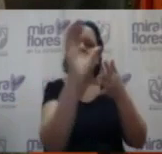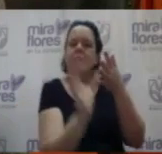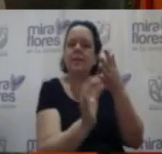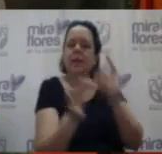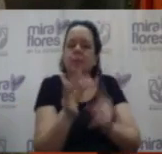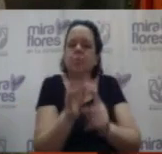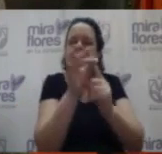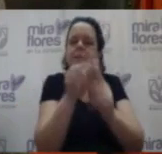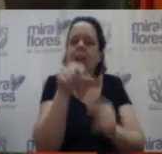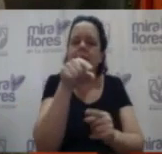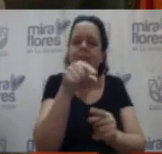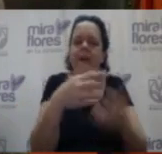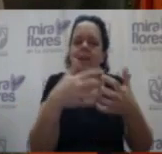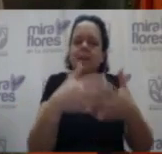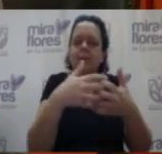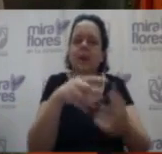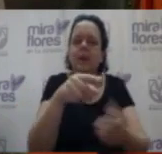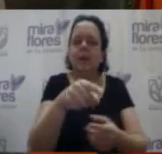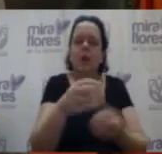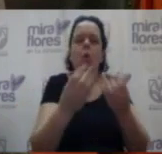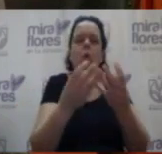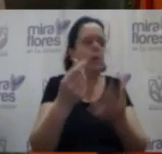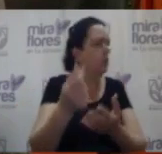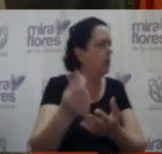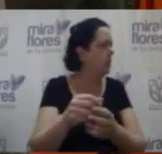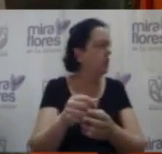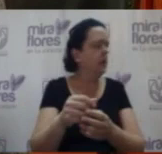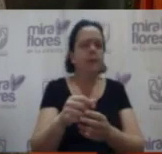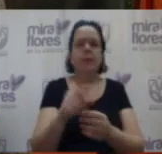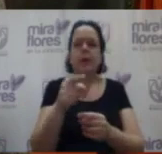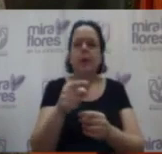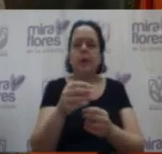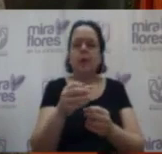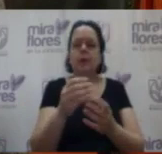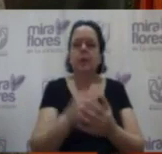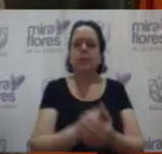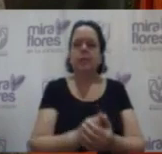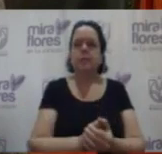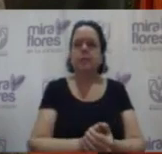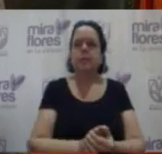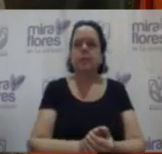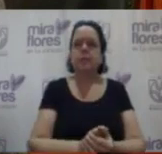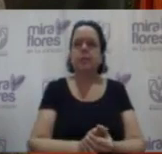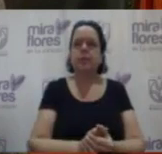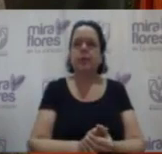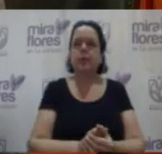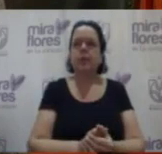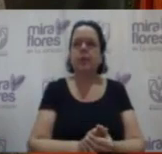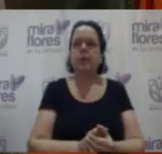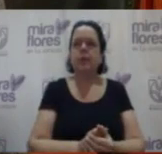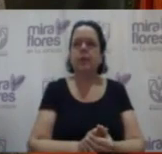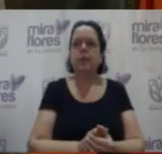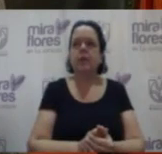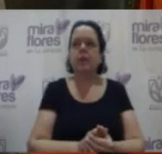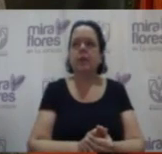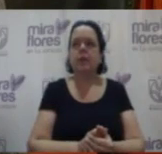tal características, de tal precio. Entonces, para no